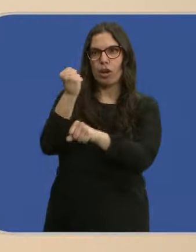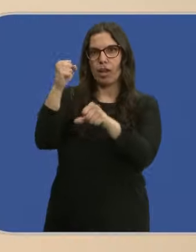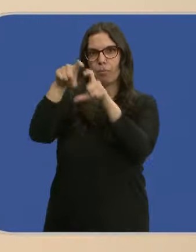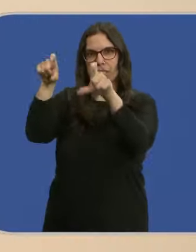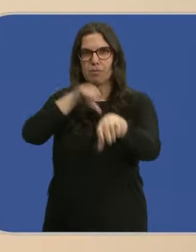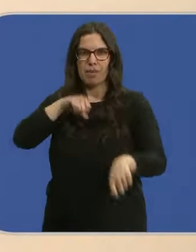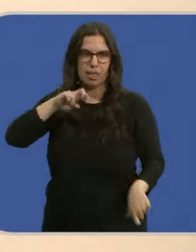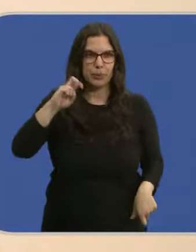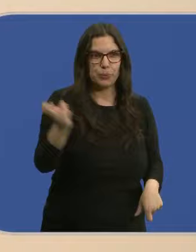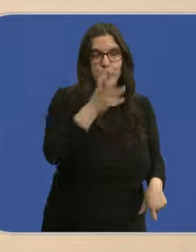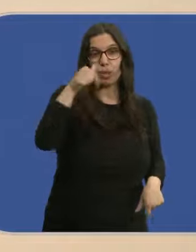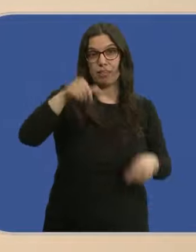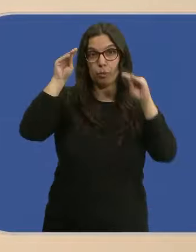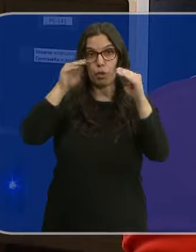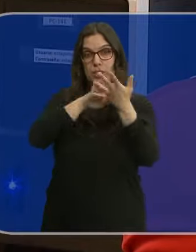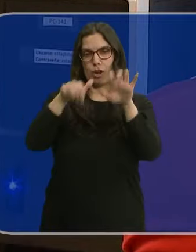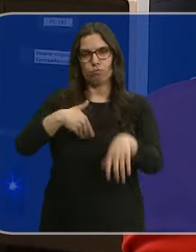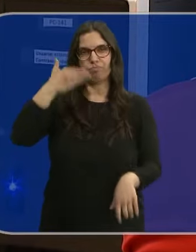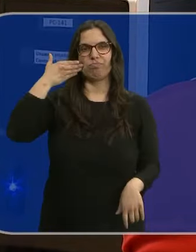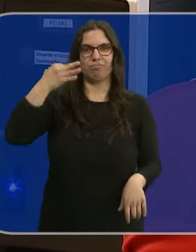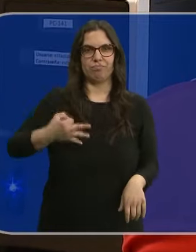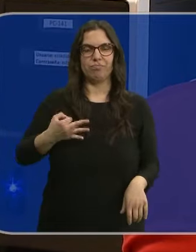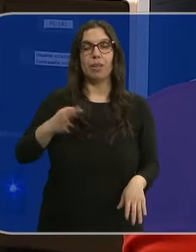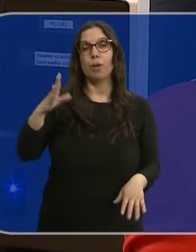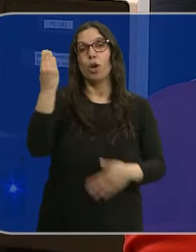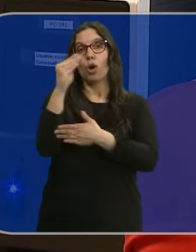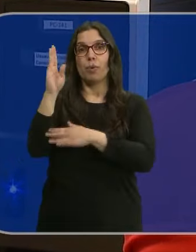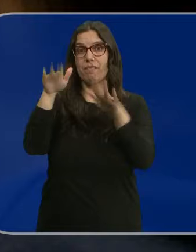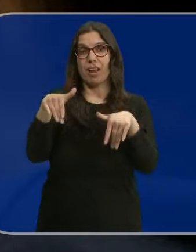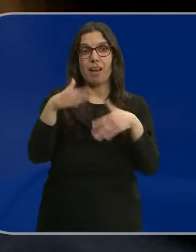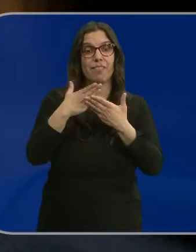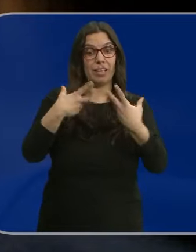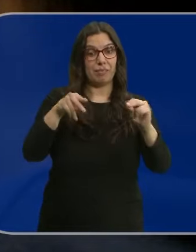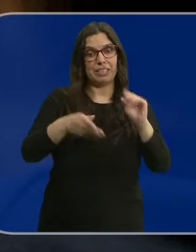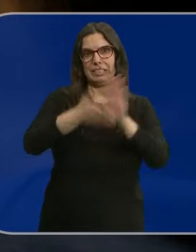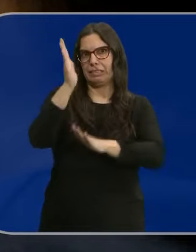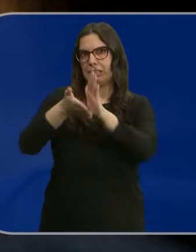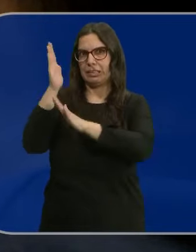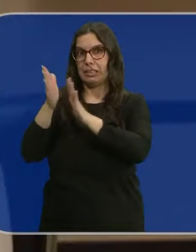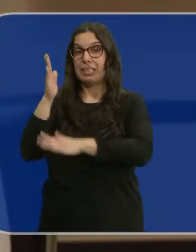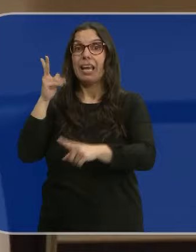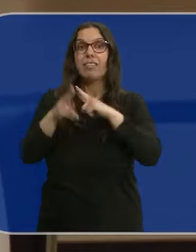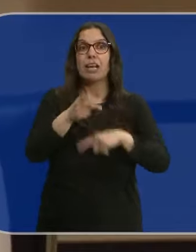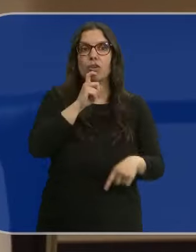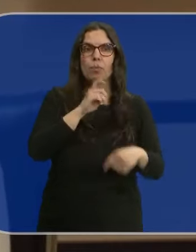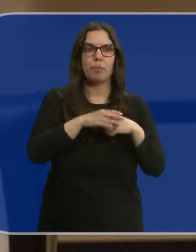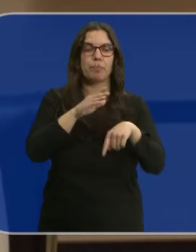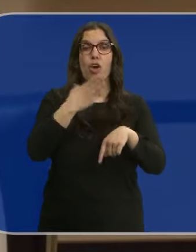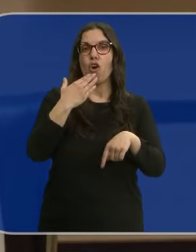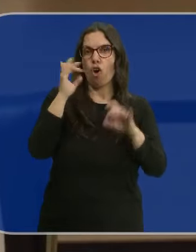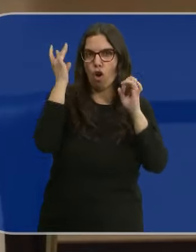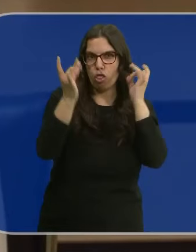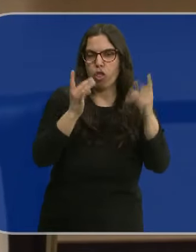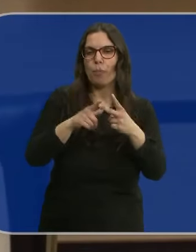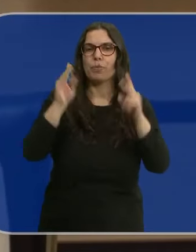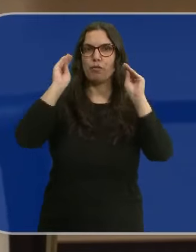empresa privada. Porque en formación Castilla y León saca pecho, pero los jóvenes se van. Y para intentar evitarlo... En ocio, en